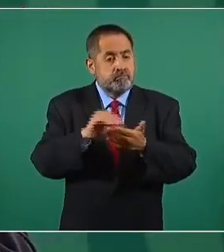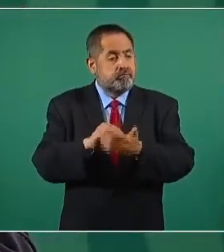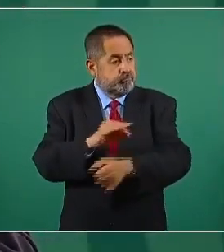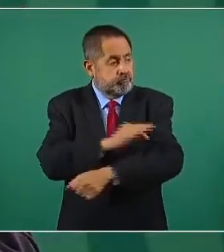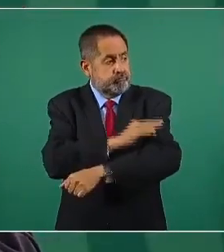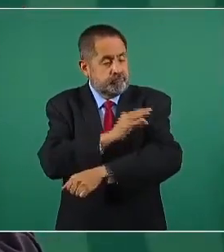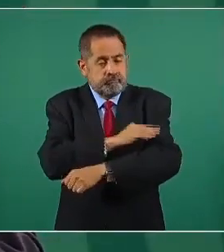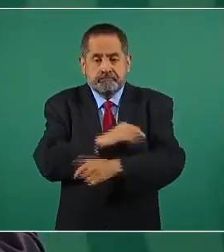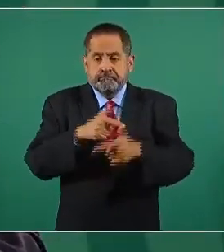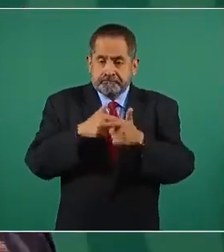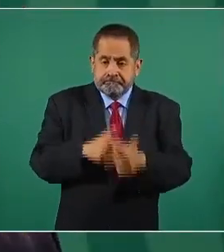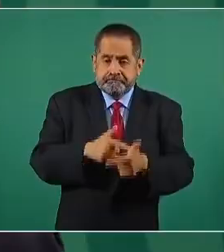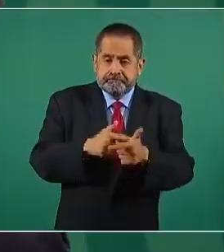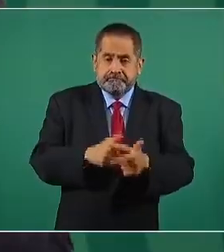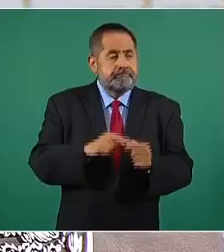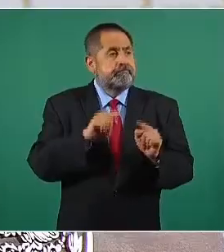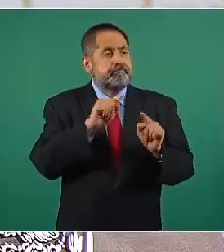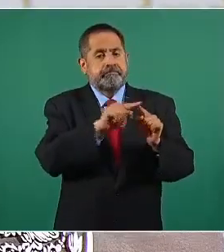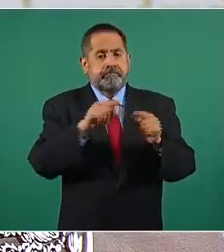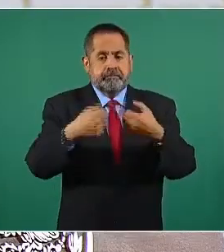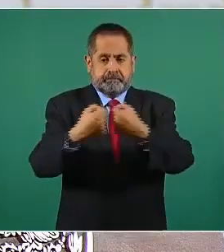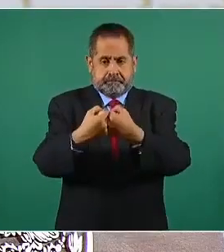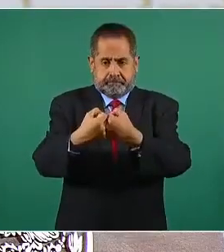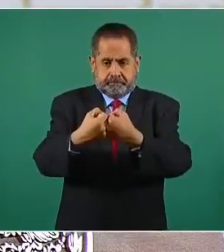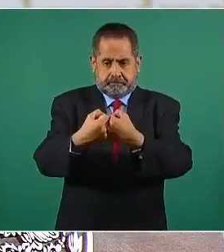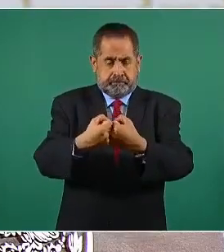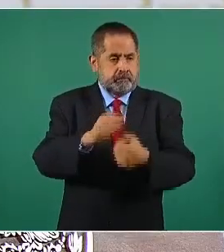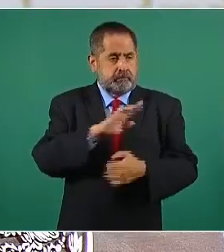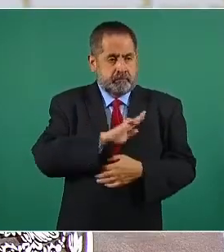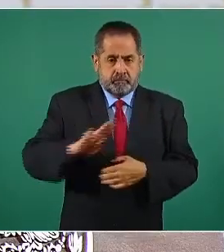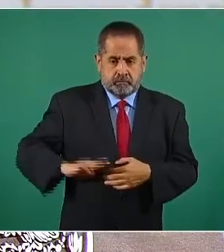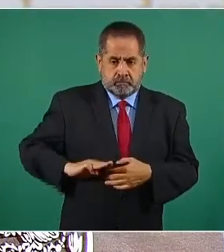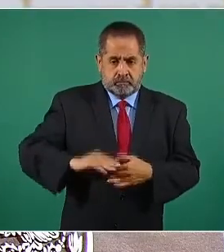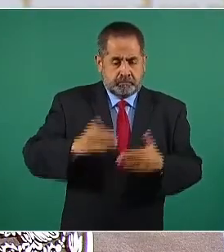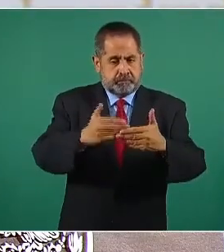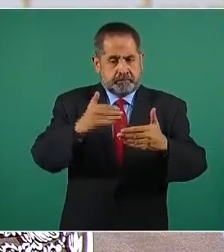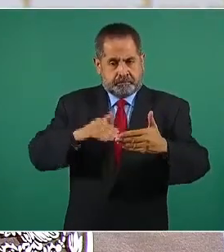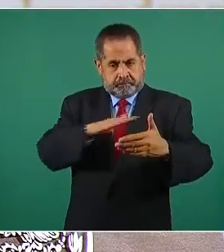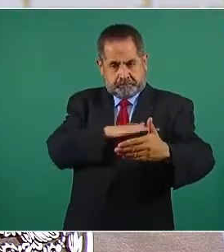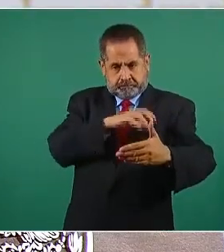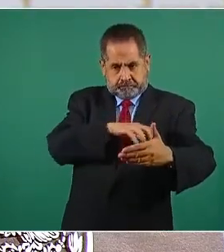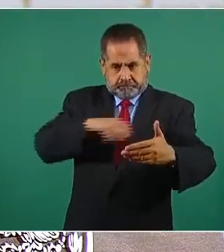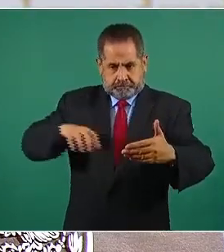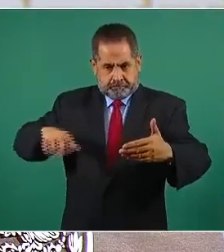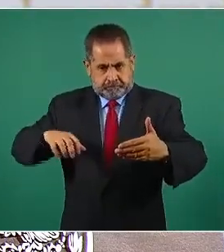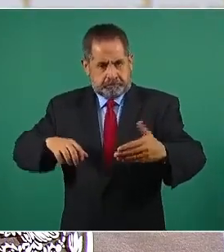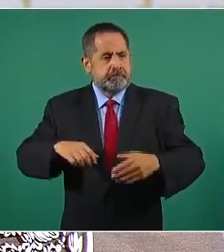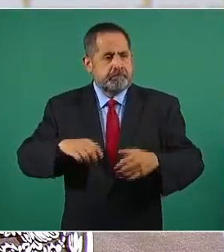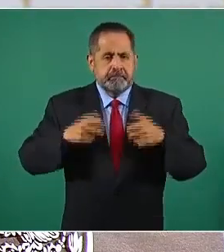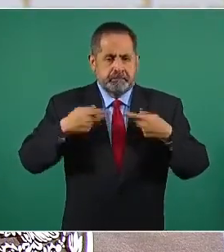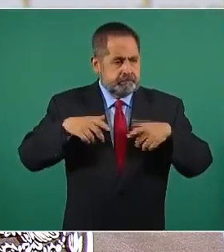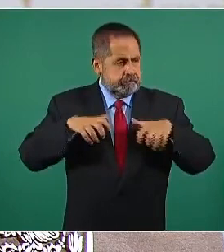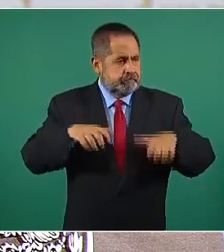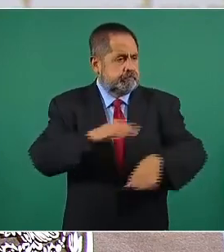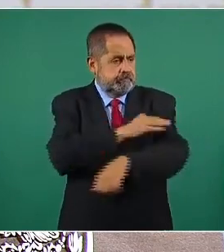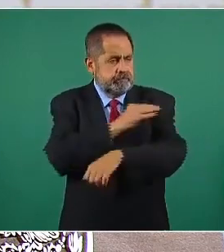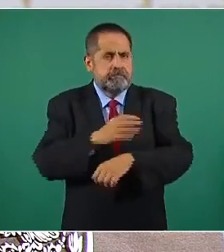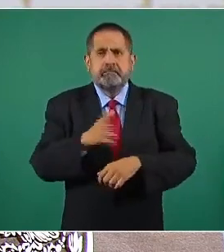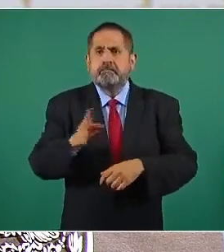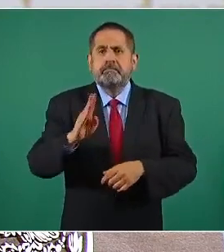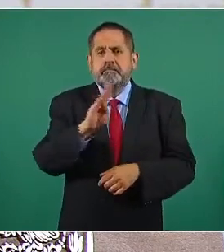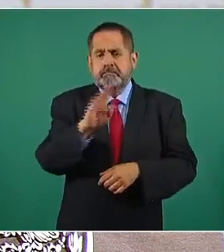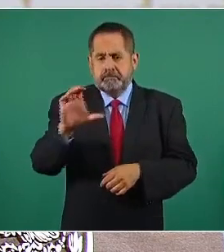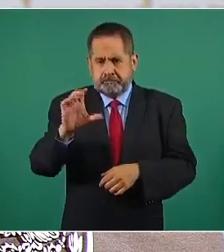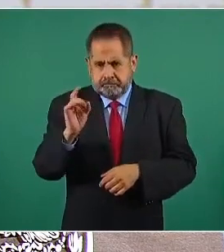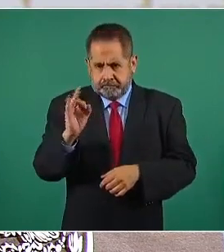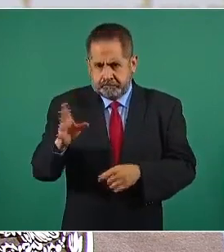en los municipios fronterizos. Ya se terminó en Baja California, ya